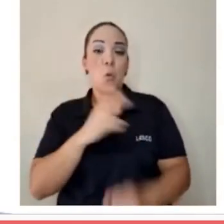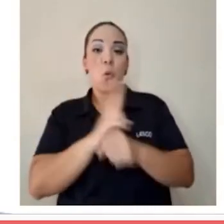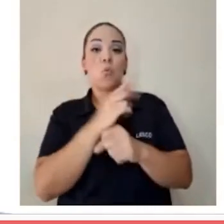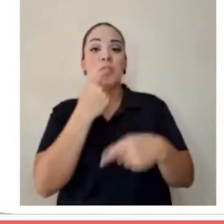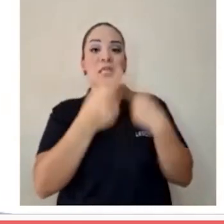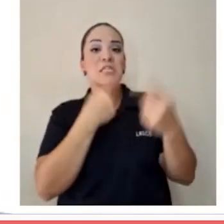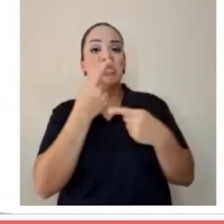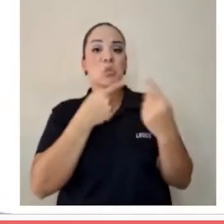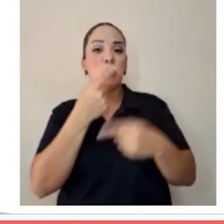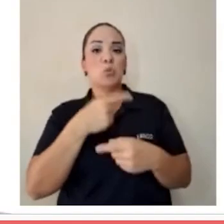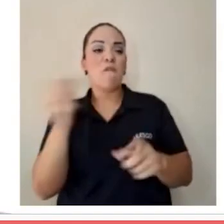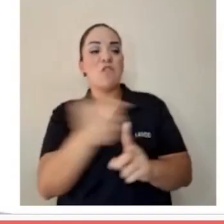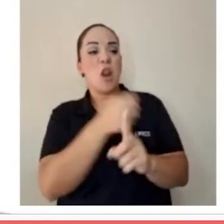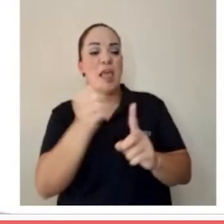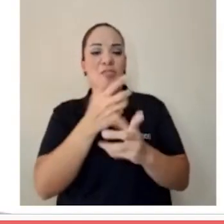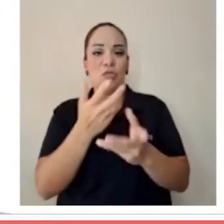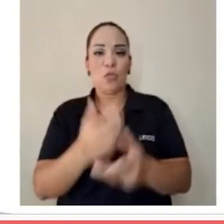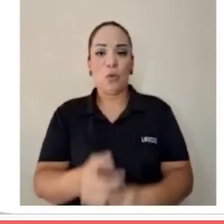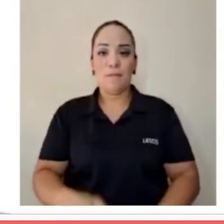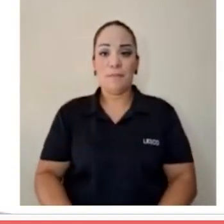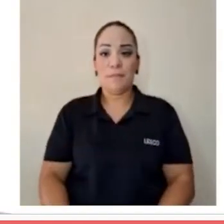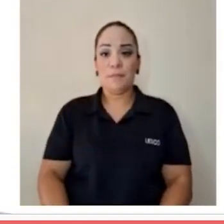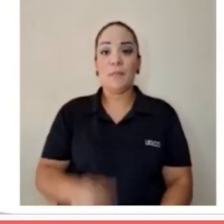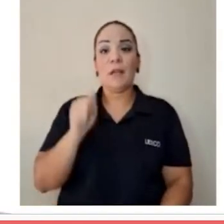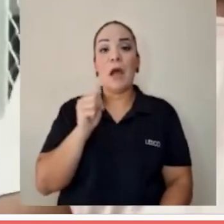violento, ay,